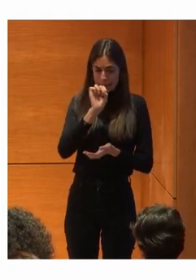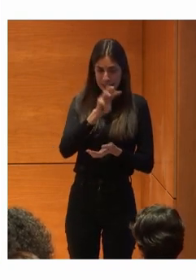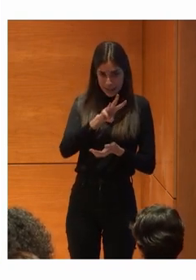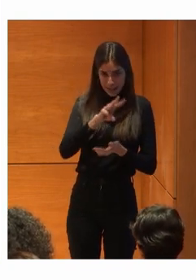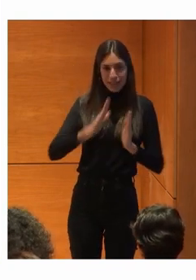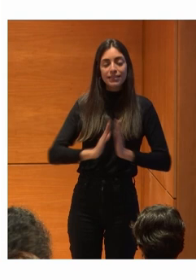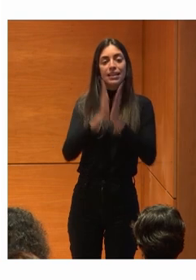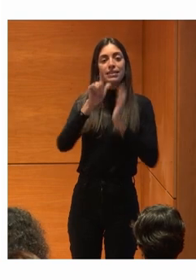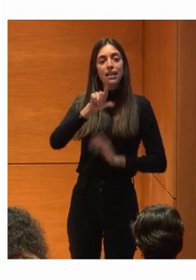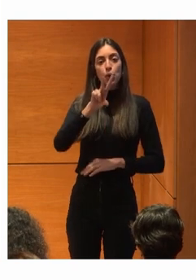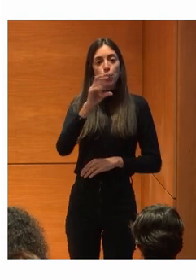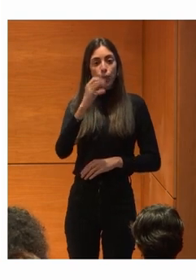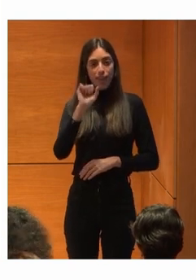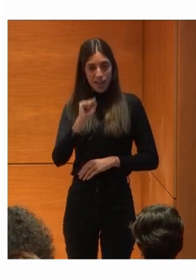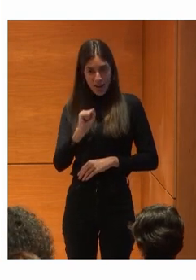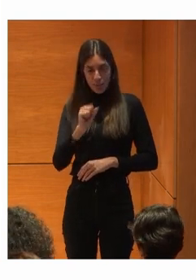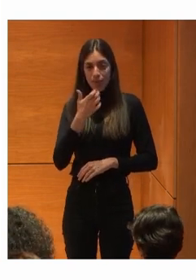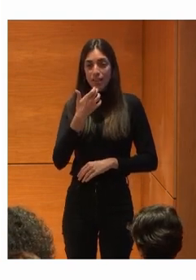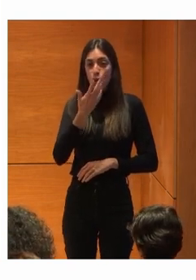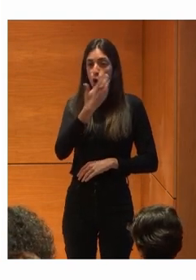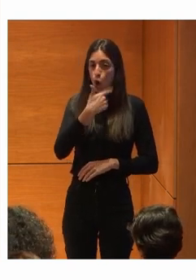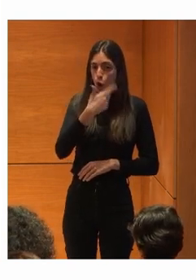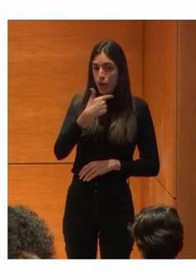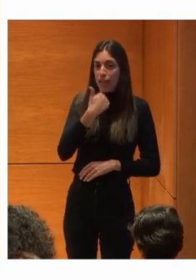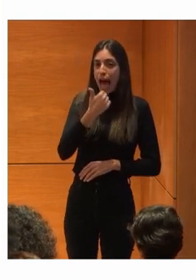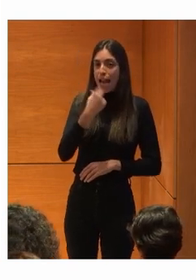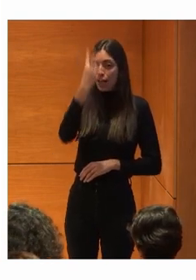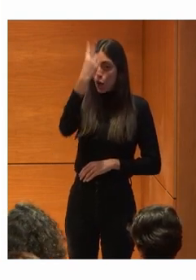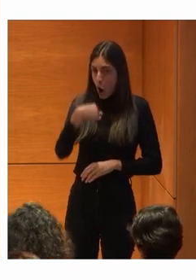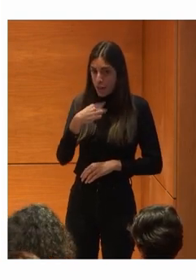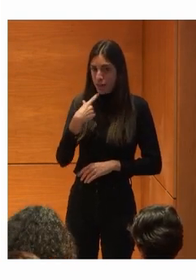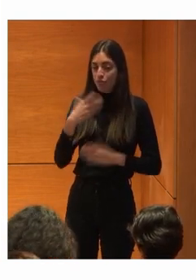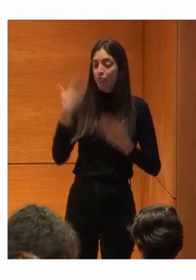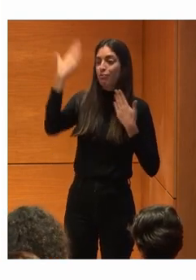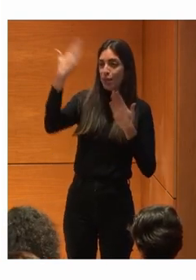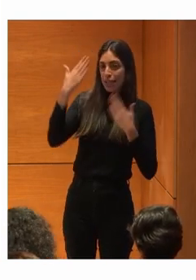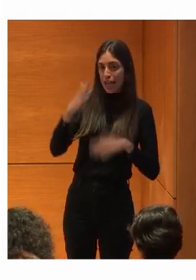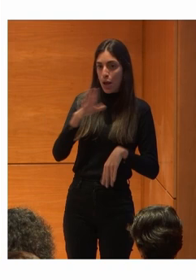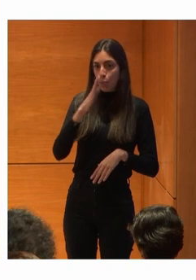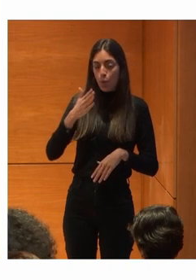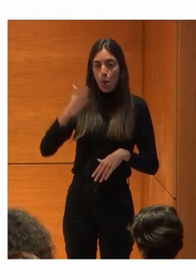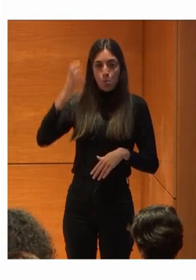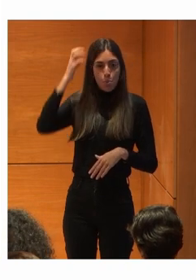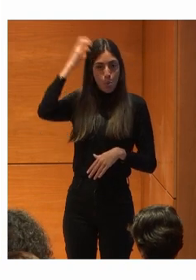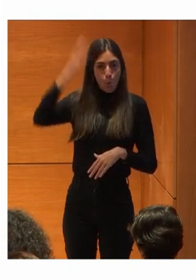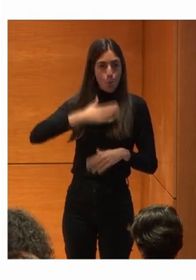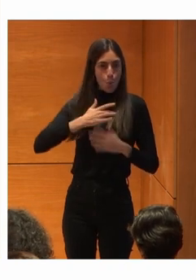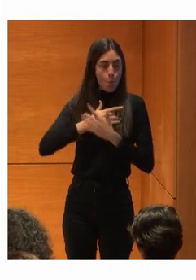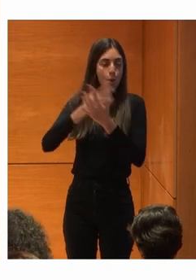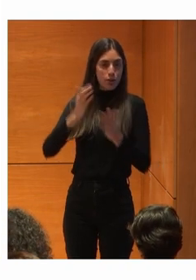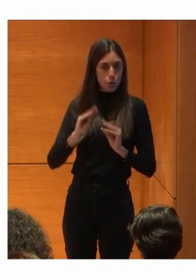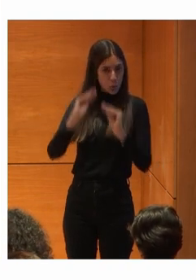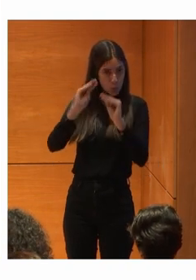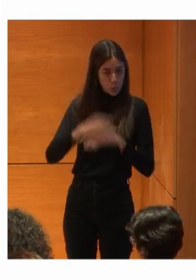Santa Lucía Si conoces a alguien de la 11 Le tenéis que felicitar Porque es su patrono Y estamos